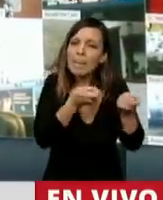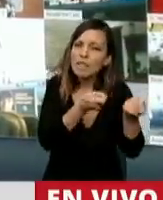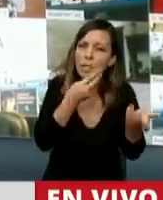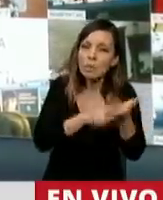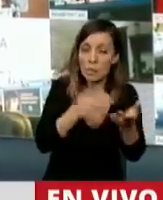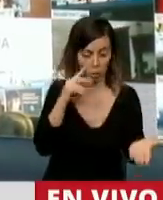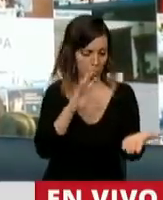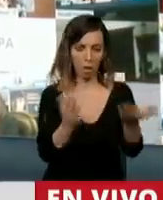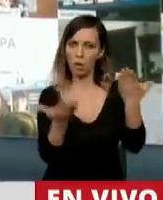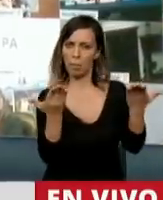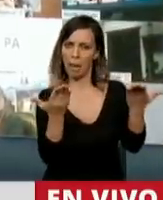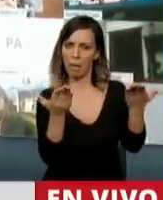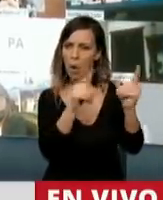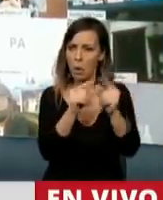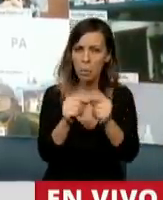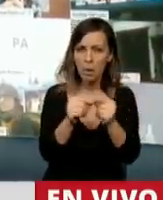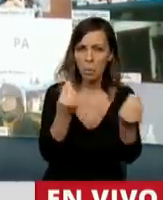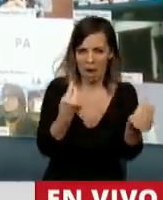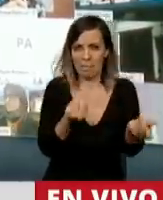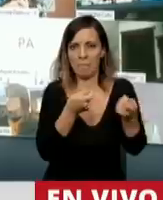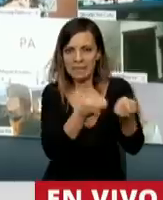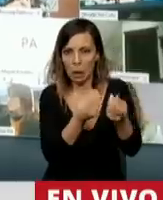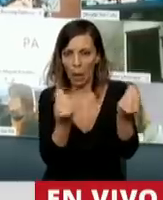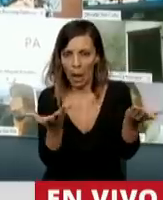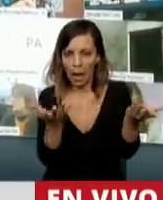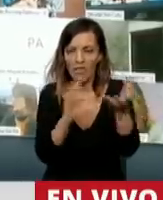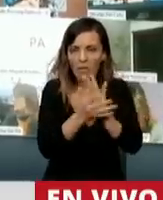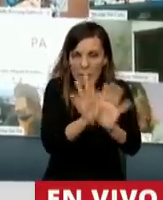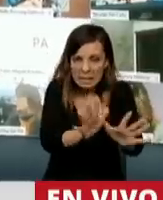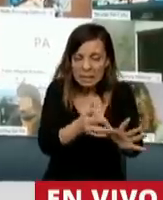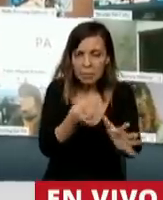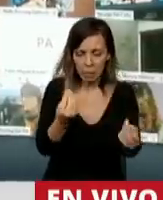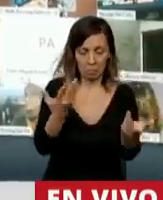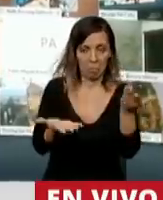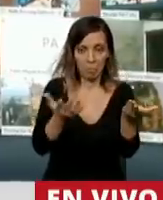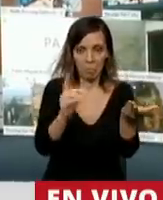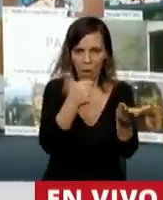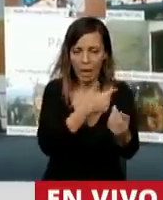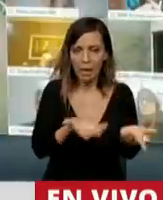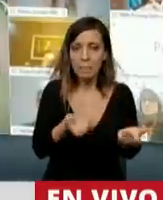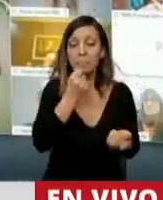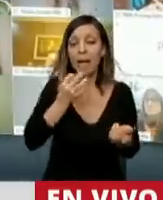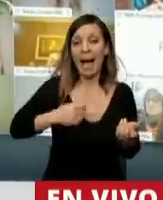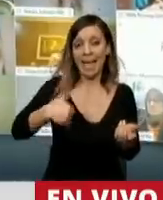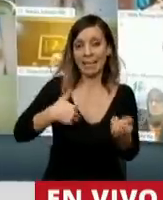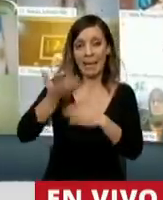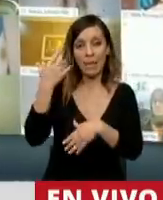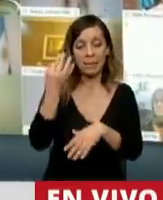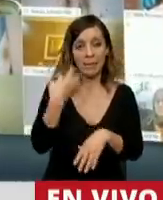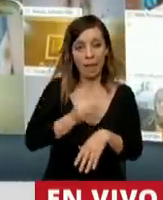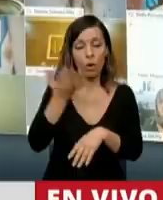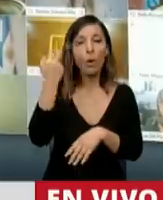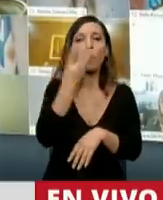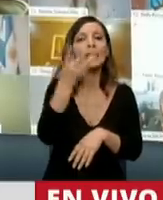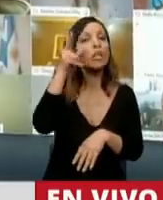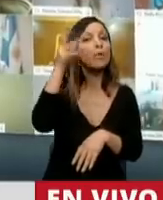uno va a los números y dice, ¿cuál es la presión impositiva? ¿Cómo se reparte la carga impositiva? Y resulta que en la Argentina, por ejemplo, el año pasado, el 48%